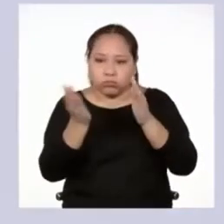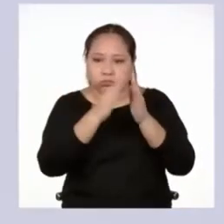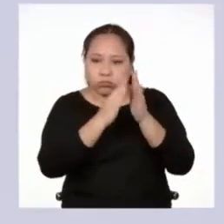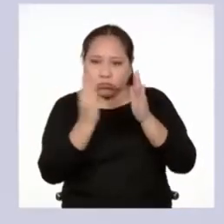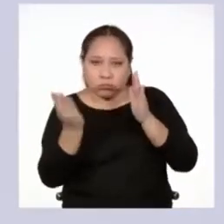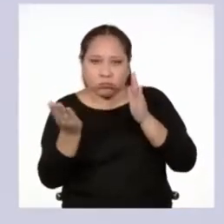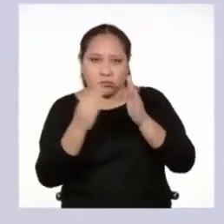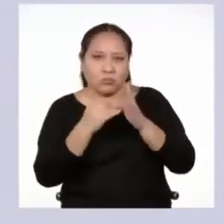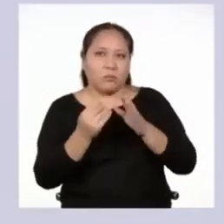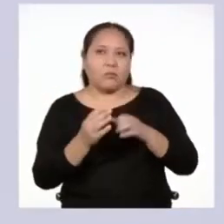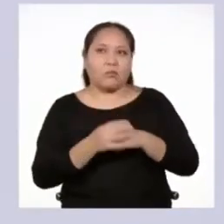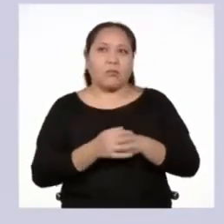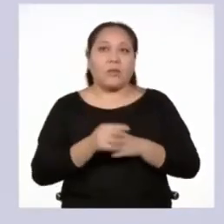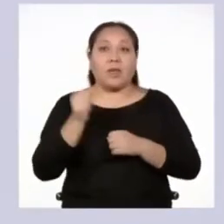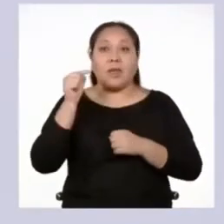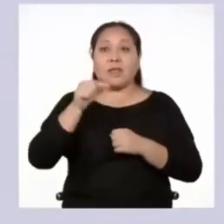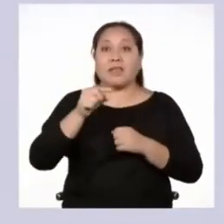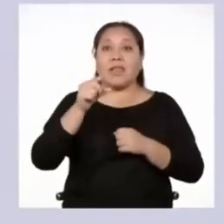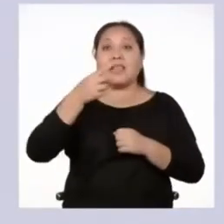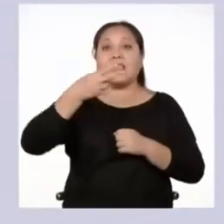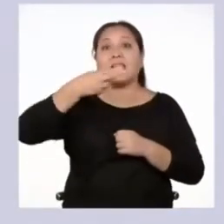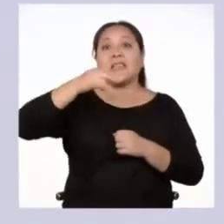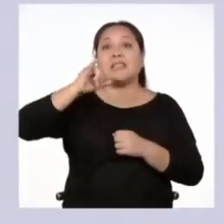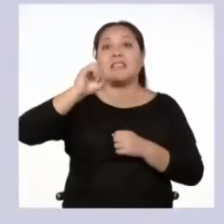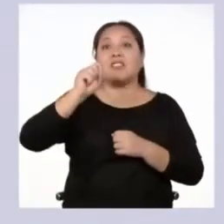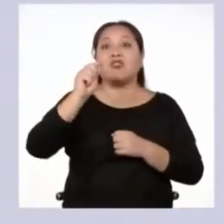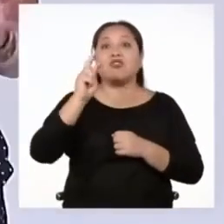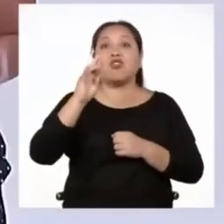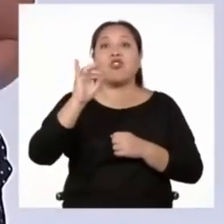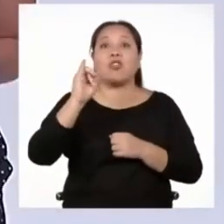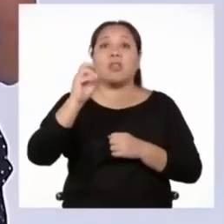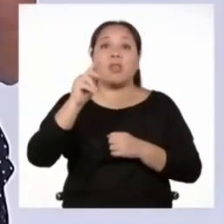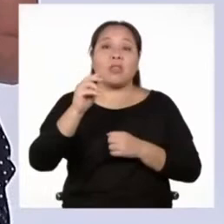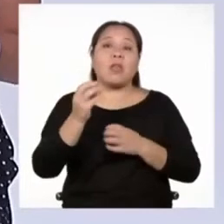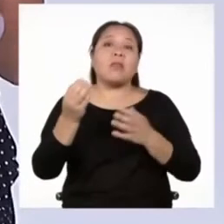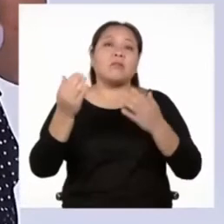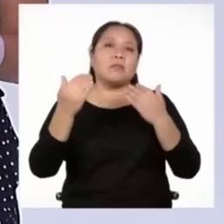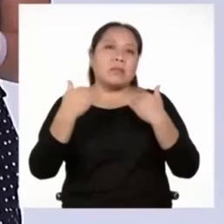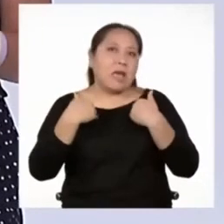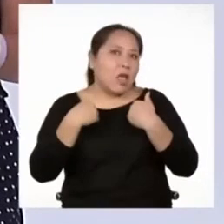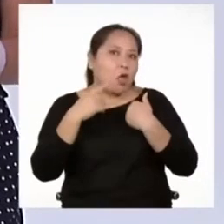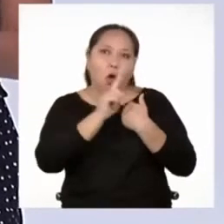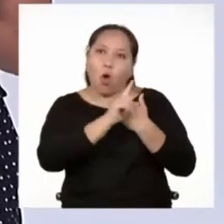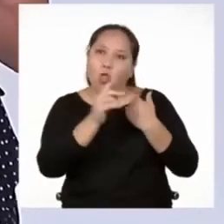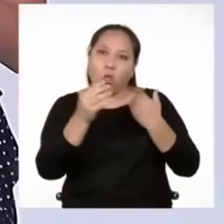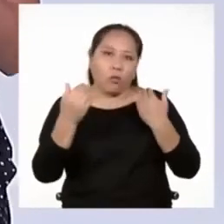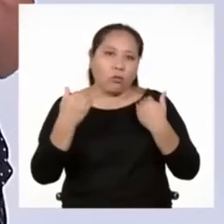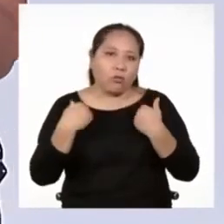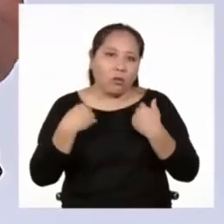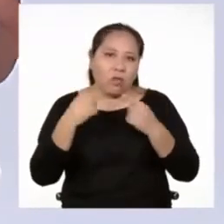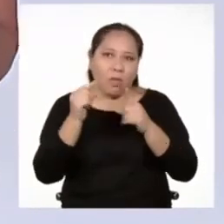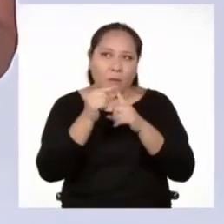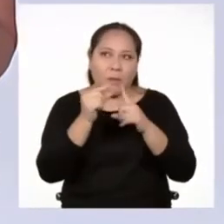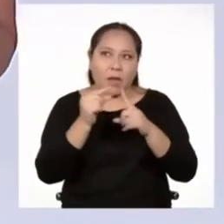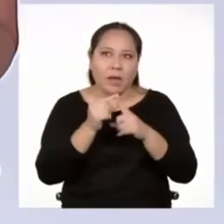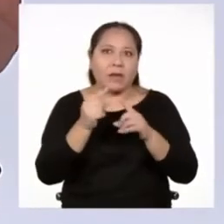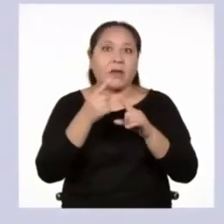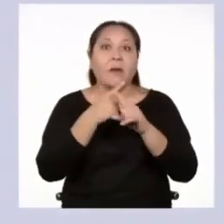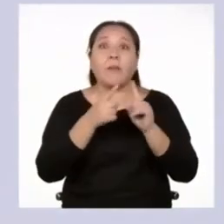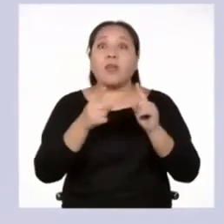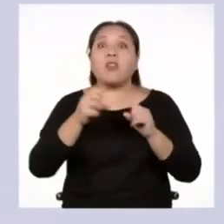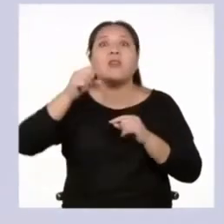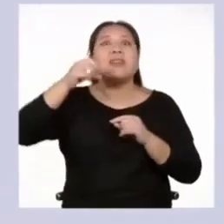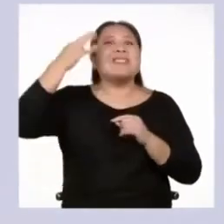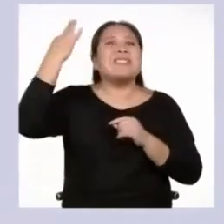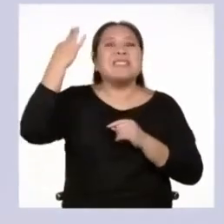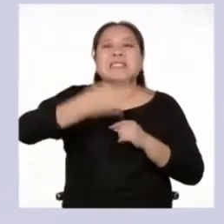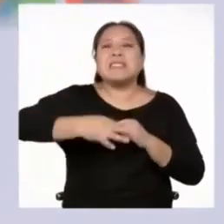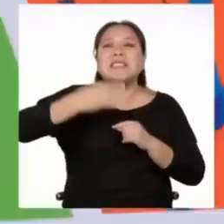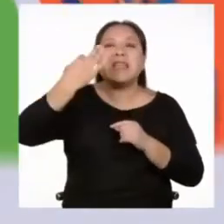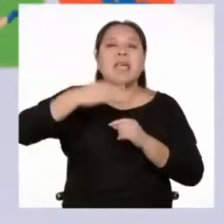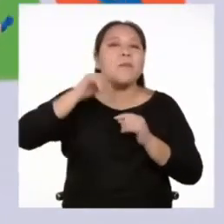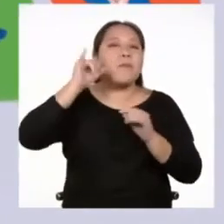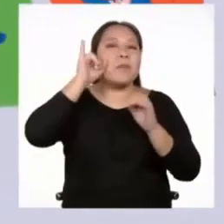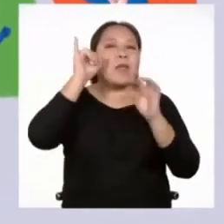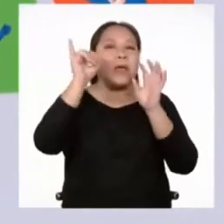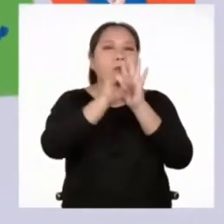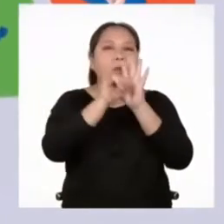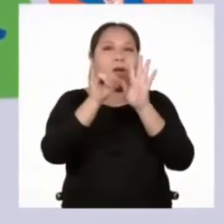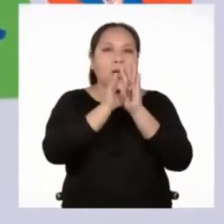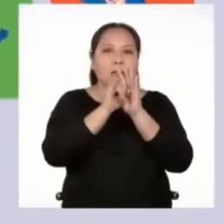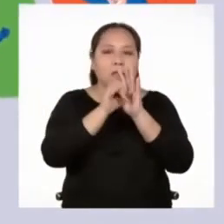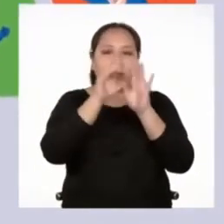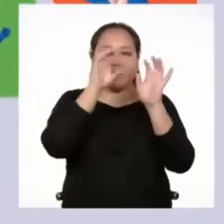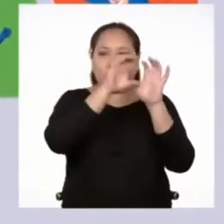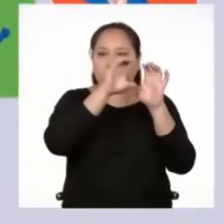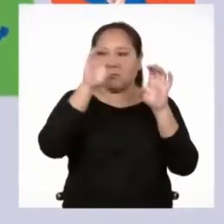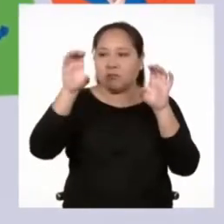Cabe mencionar que las historietas pueden contener o no palabras, pero lo que nunca puede faltar son las imágenes. Estas se organizan en viñetas